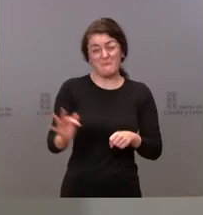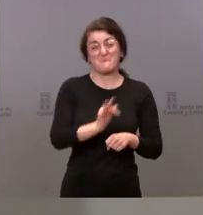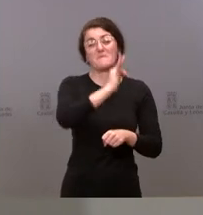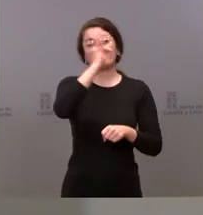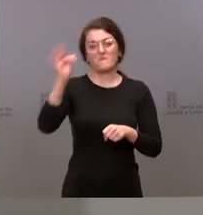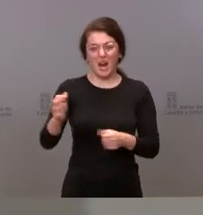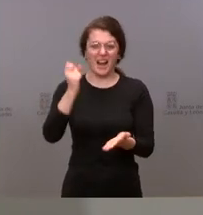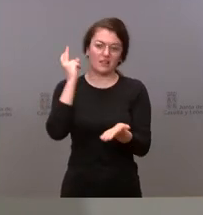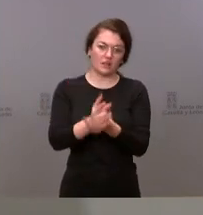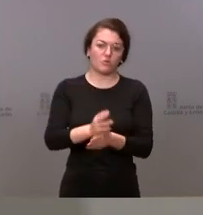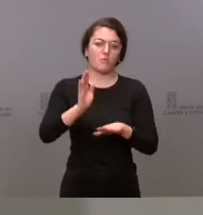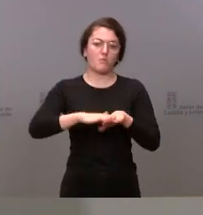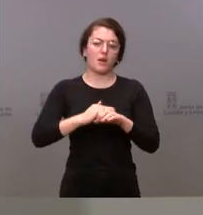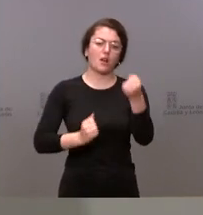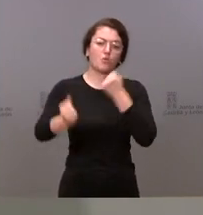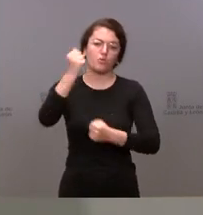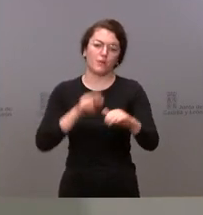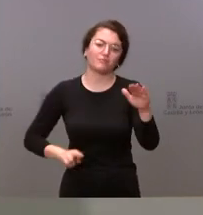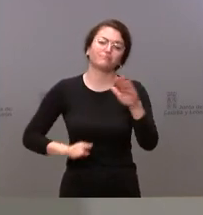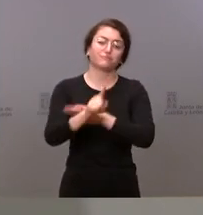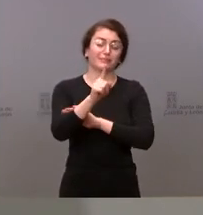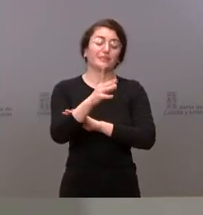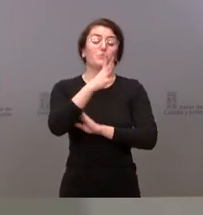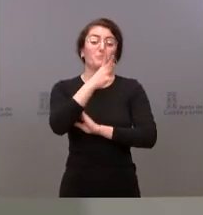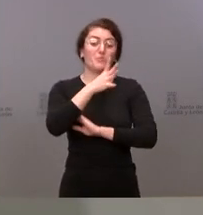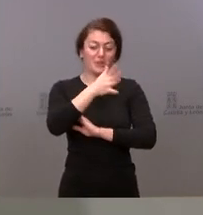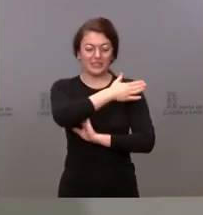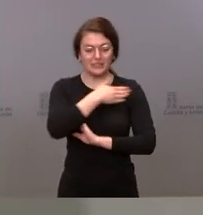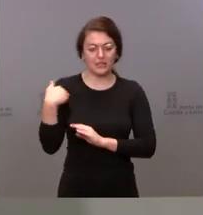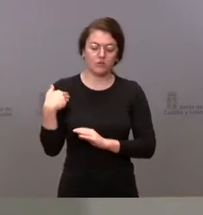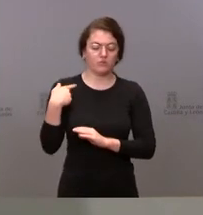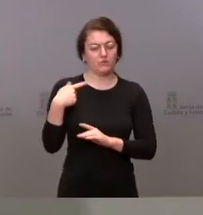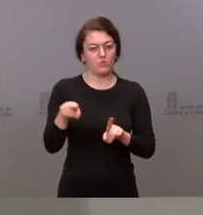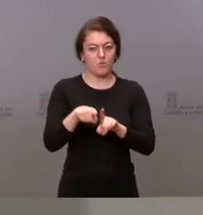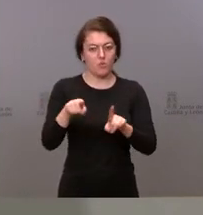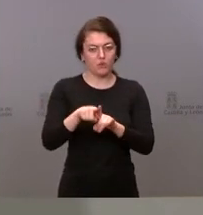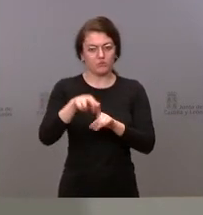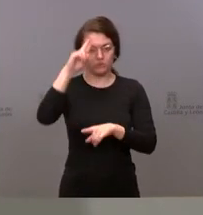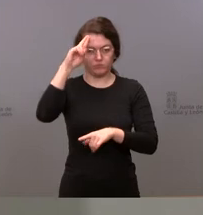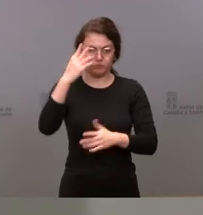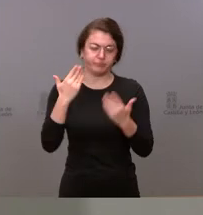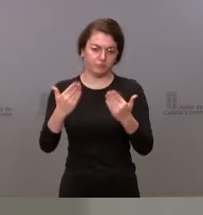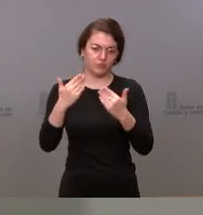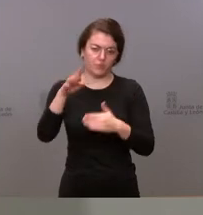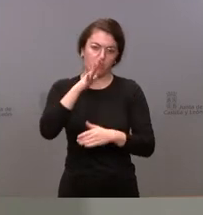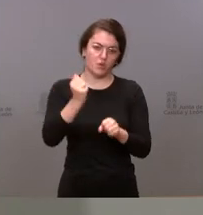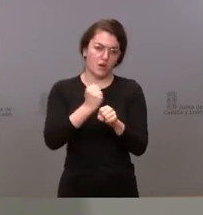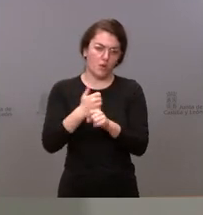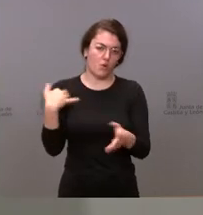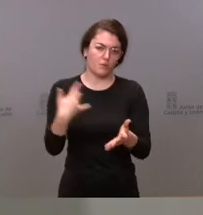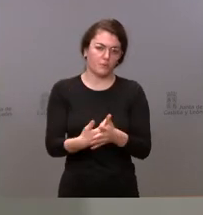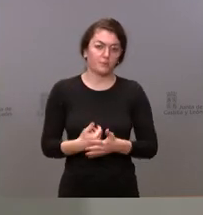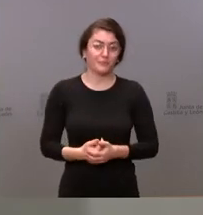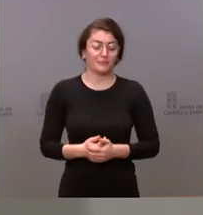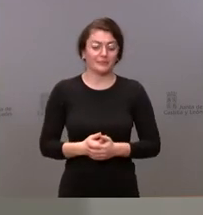y por tanto desde aquí quiero manifestar nuestro reconocimiento a la labor que han realizado. Y en relación con sus preguntas